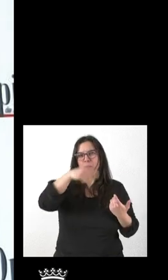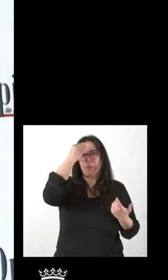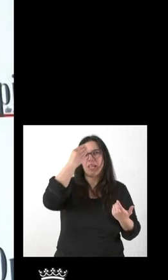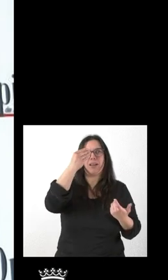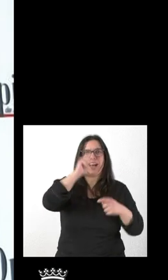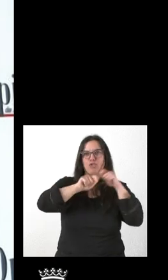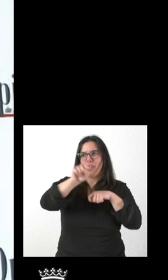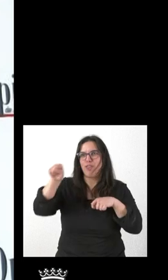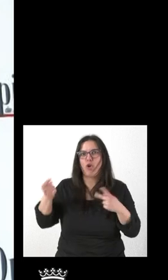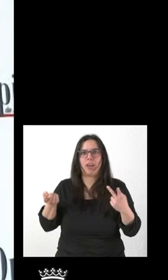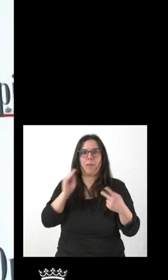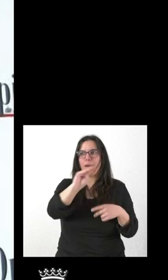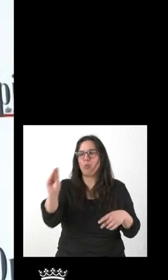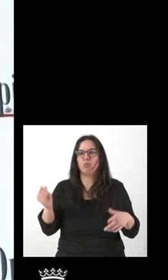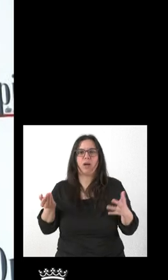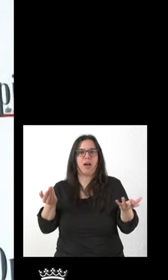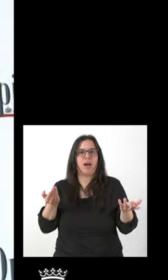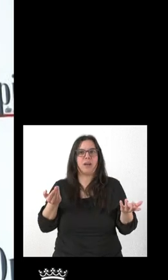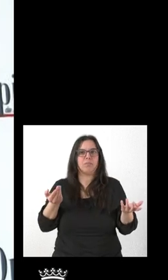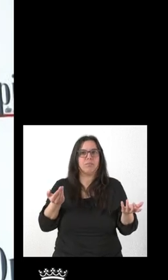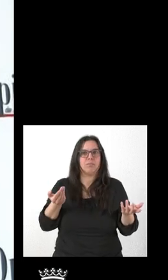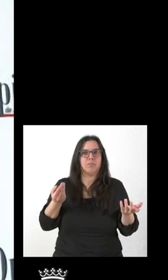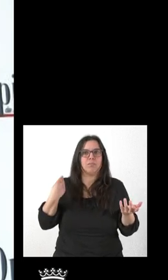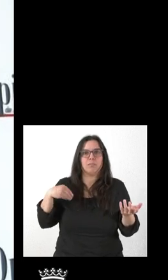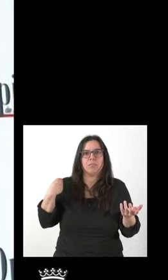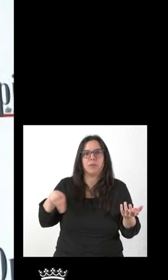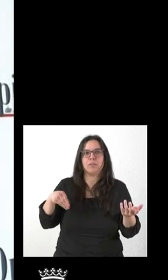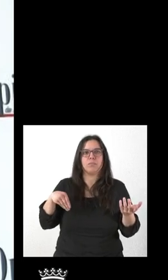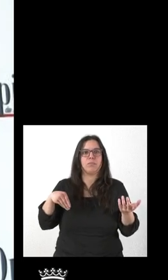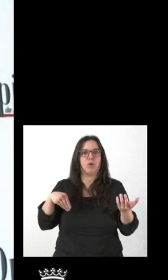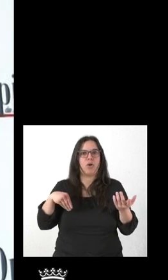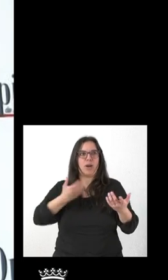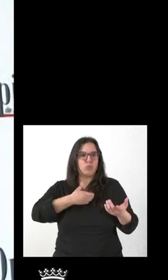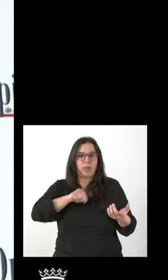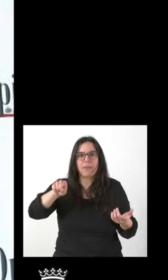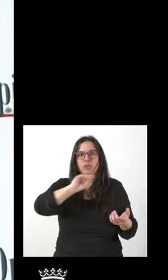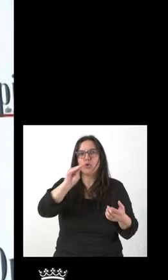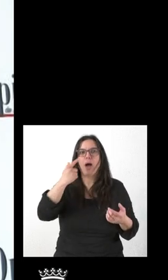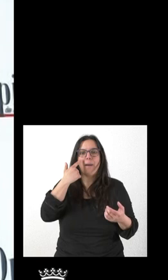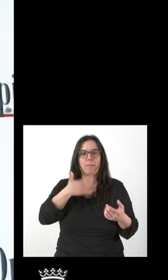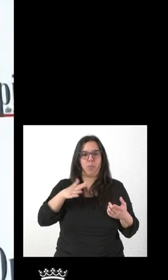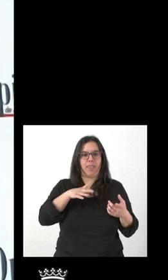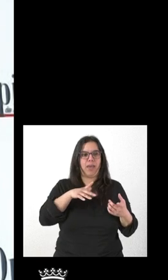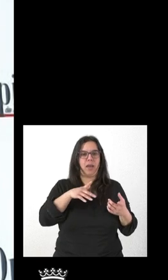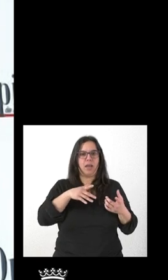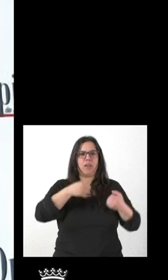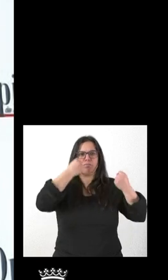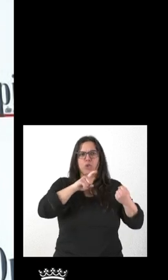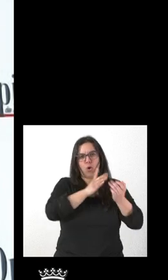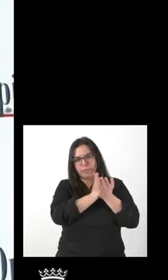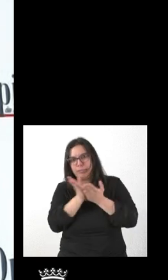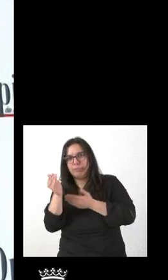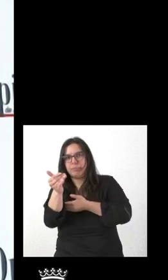asociaciones, como la sepa, con la Culebra no se calla, con los ayuntamientos, a ver si se puede reconducir esto de una forma, porque la verdad es que